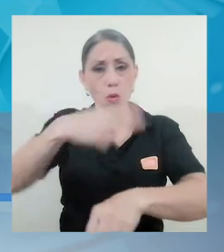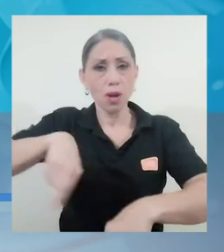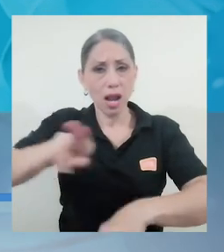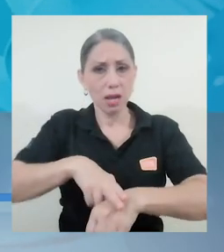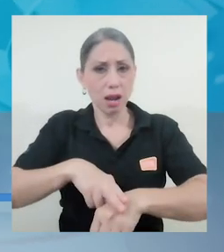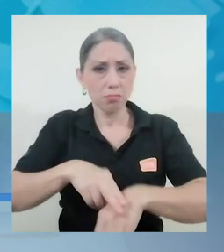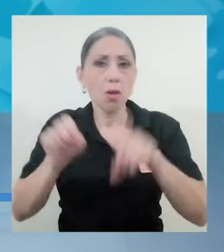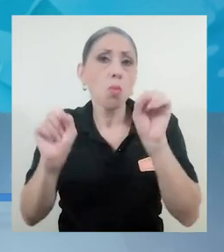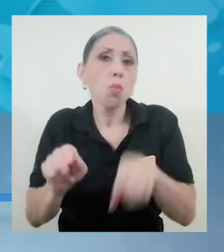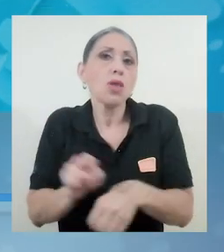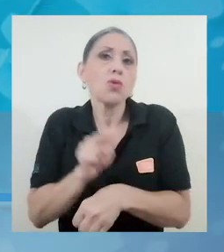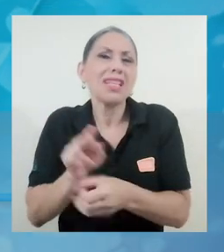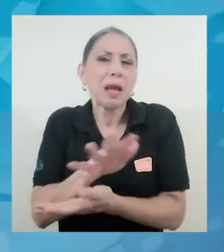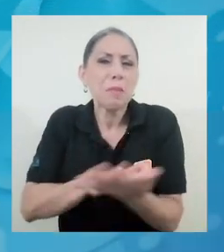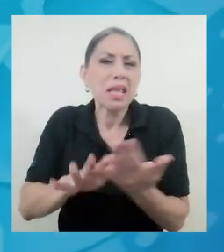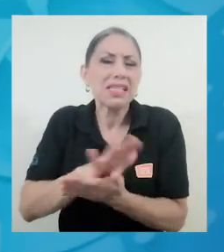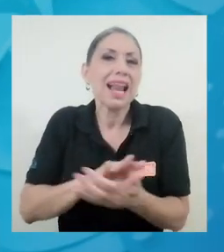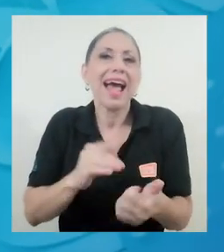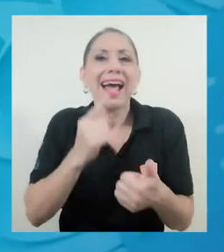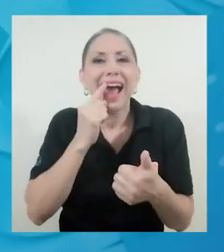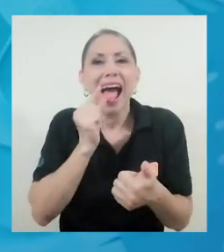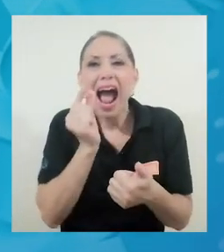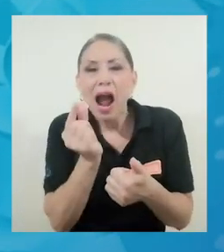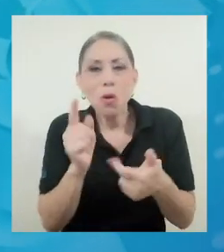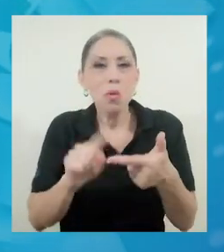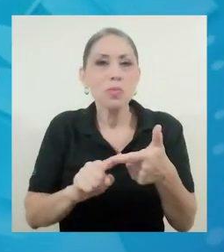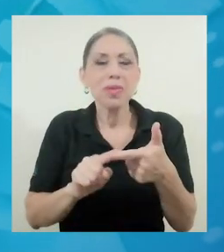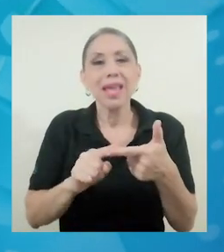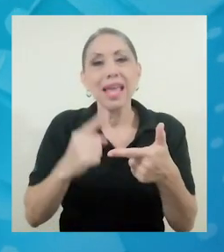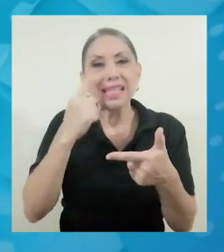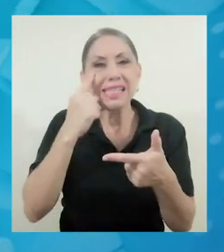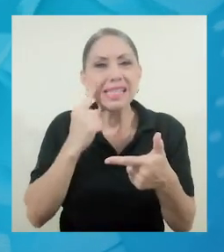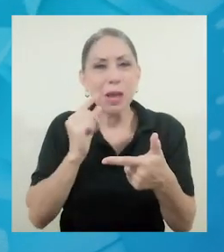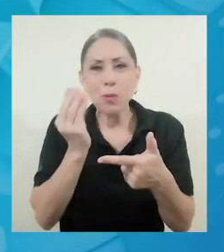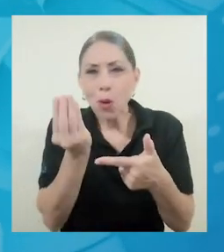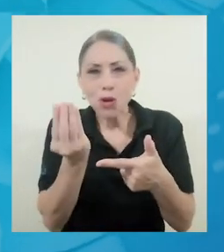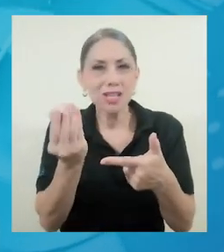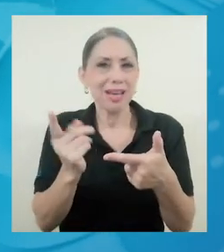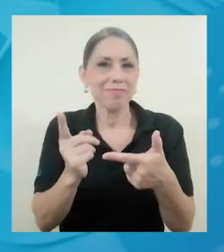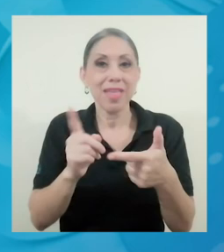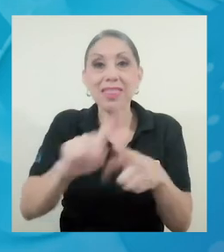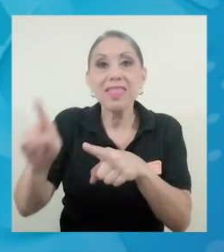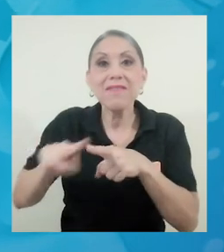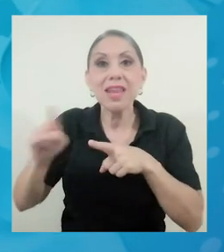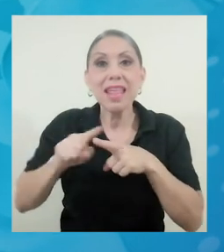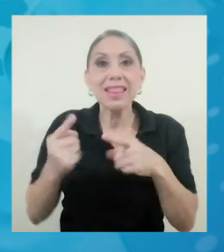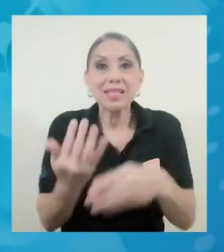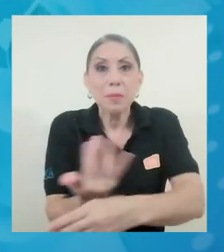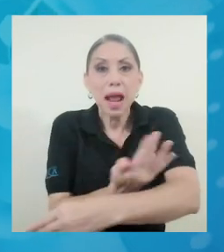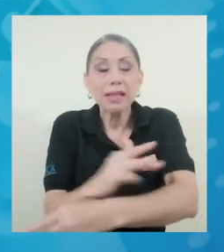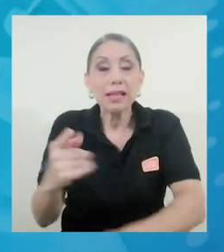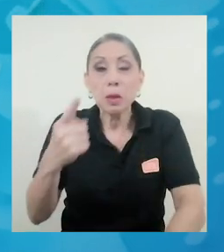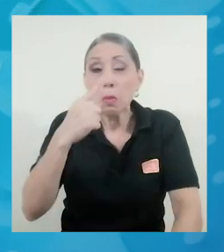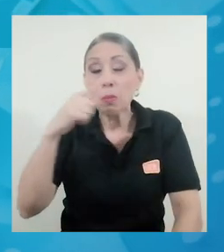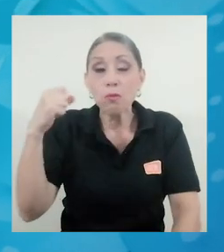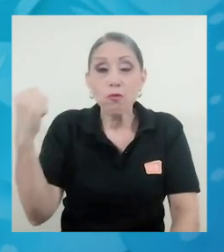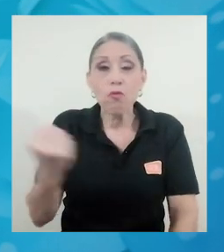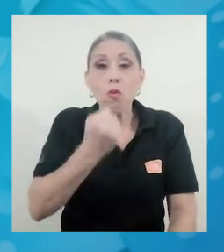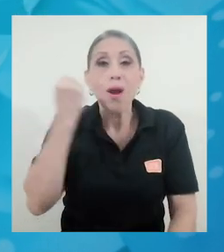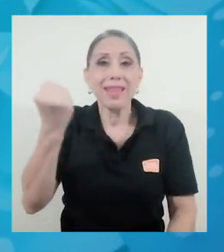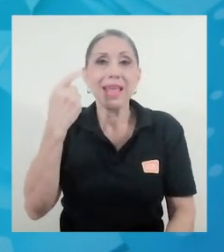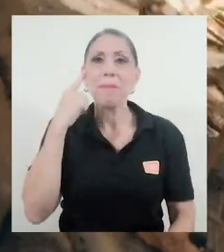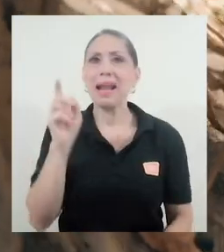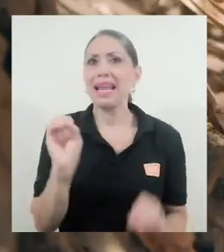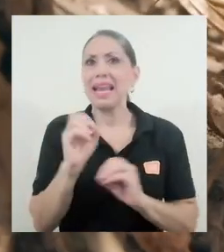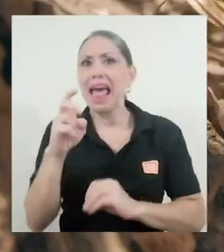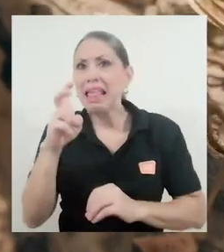Entonces uno puede utilizar una mezcla como de ajo, cebolla, diferentes plantas que produzcan olores fuertes para aislar